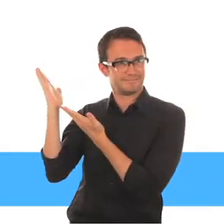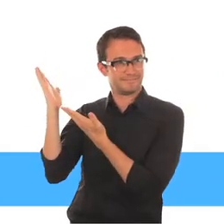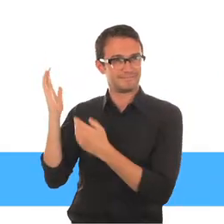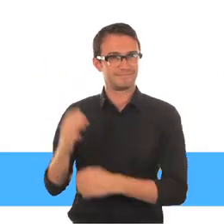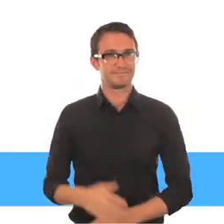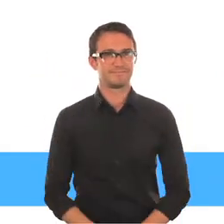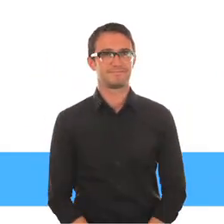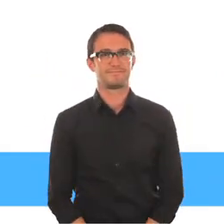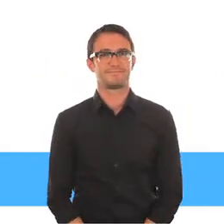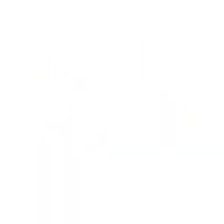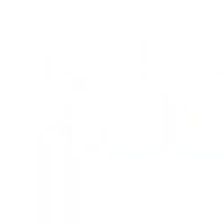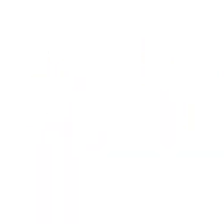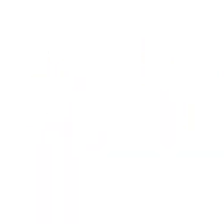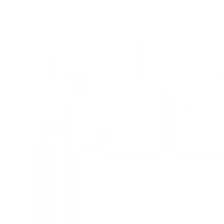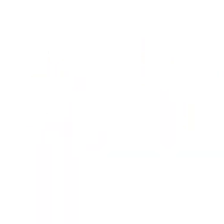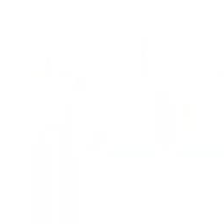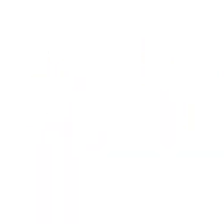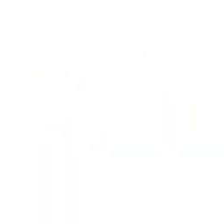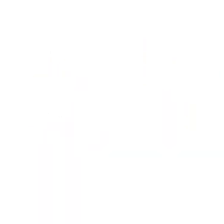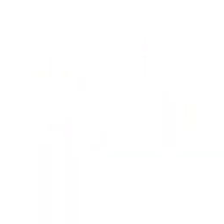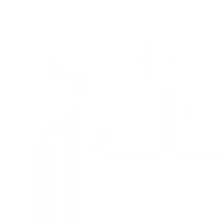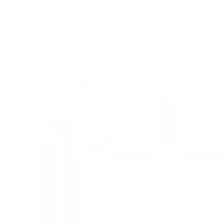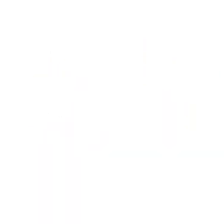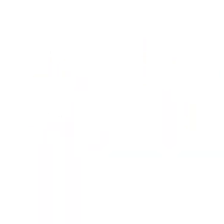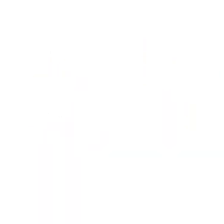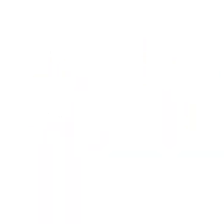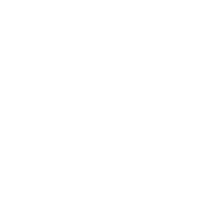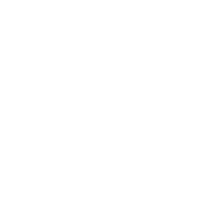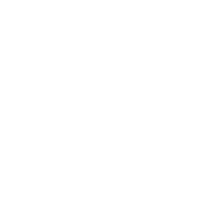web www.unicef.org